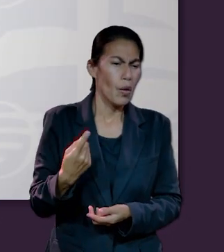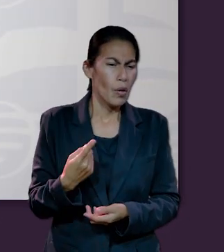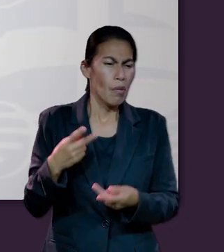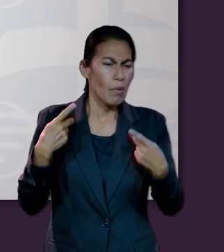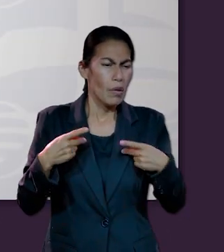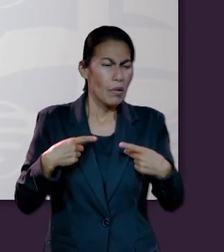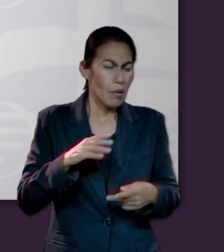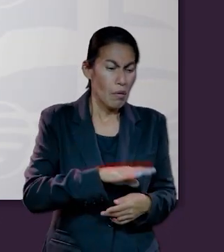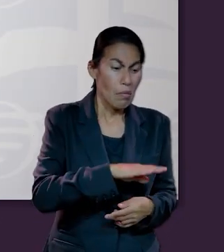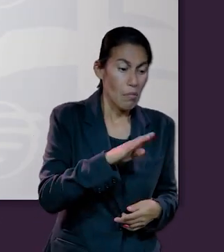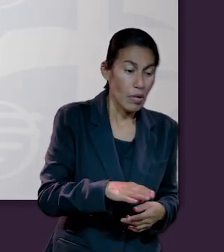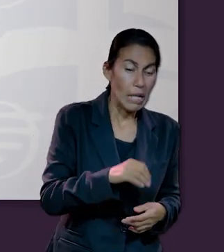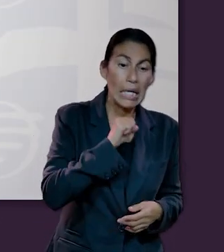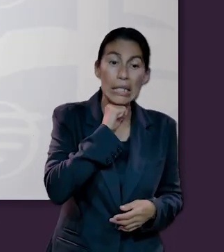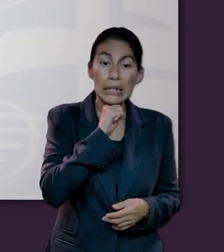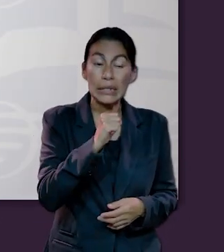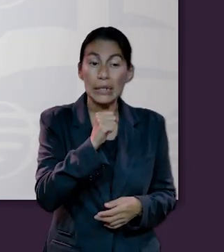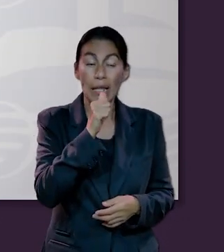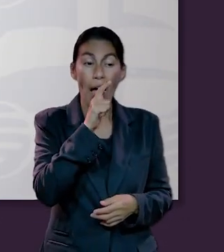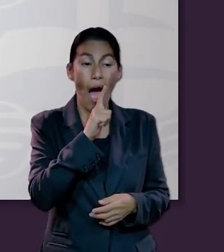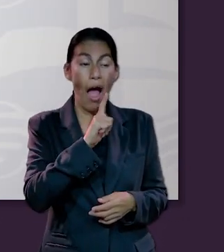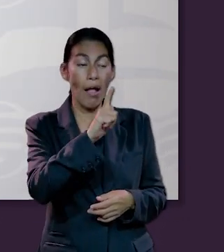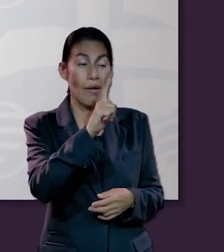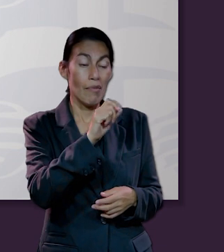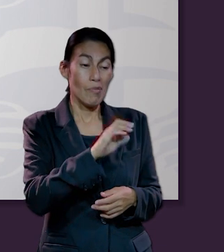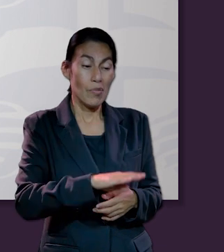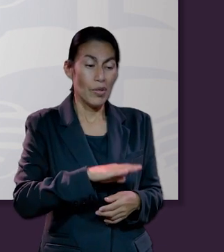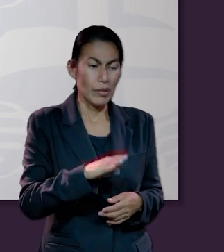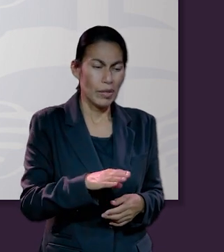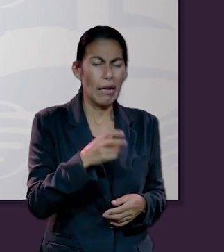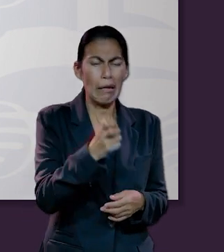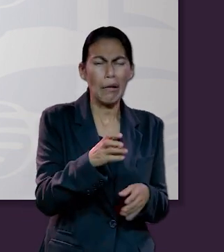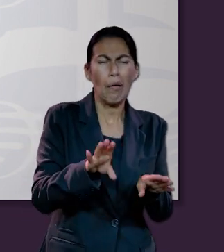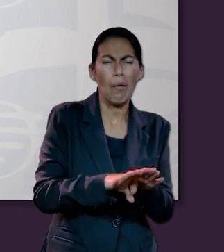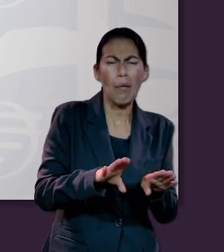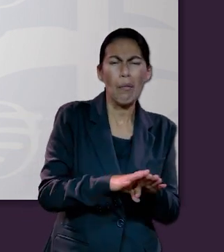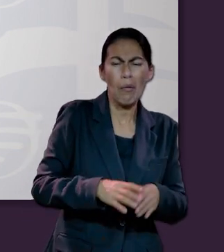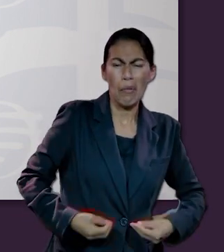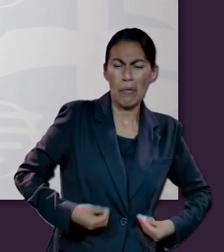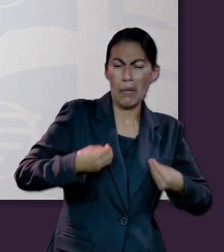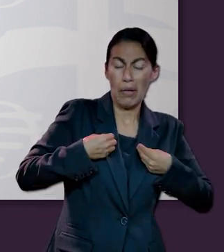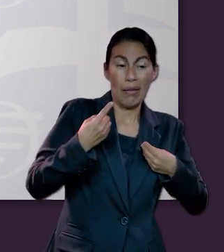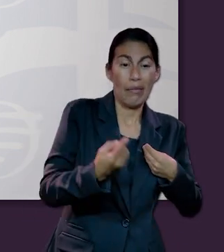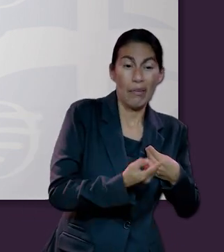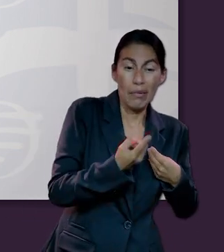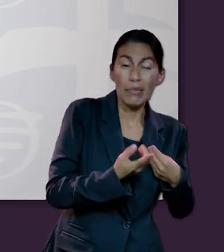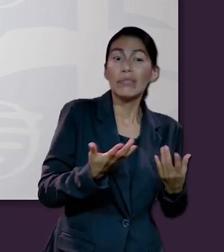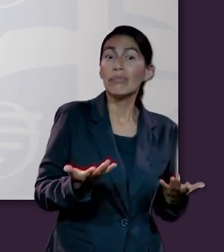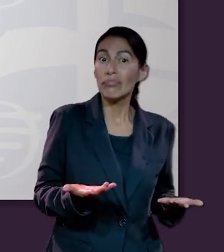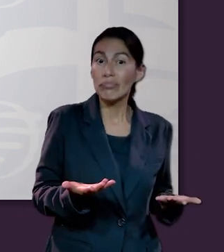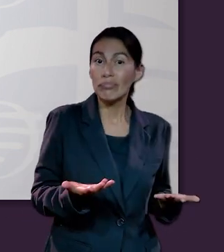criaturas mortales sin un alma mortal, ¿cómo podemos tener vida toda la eternidad?